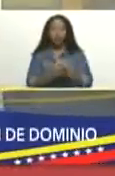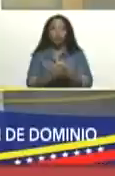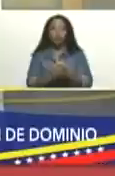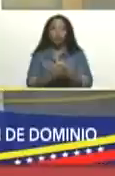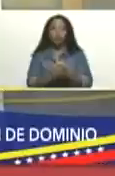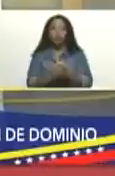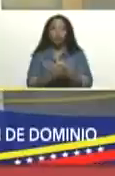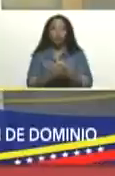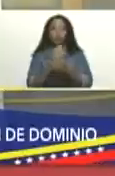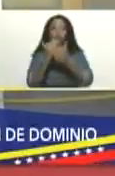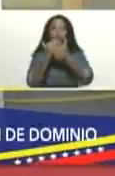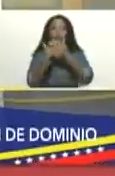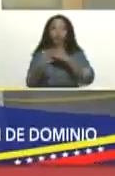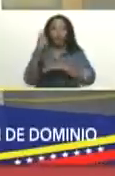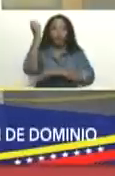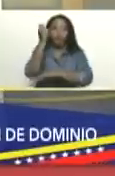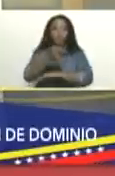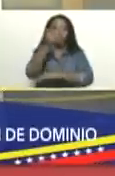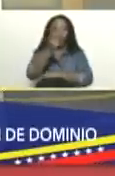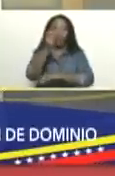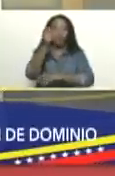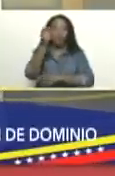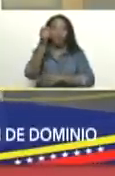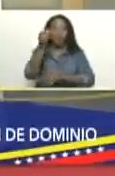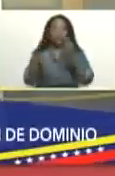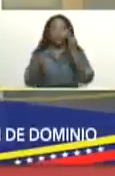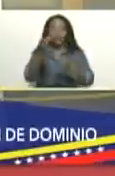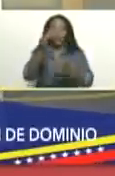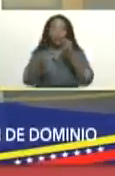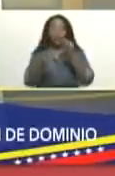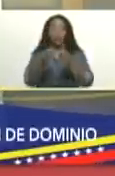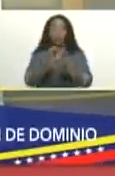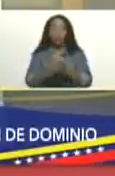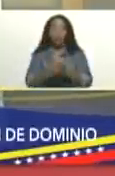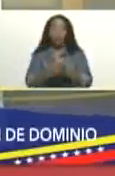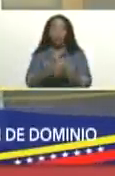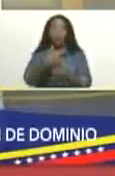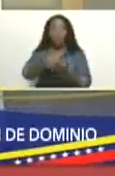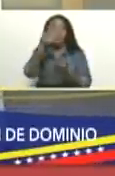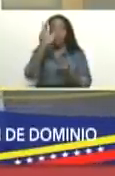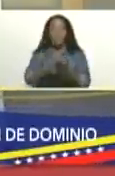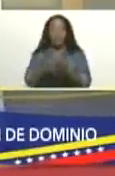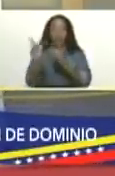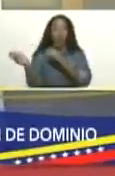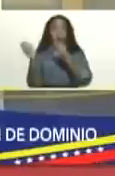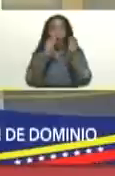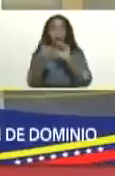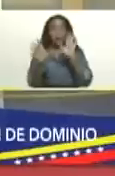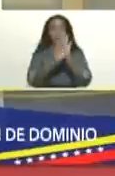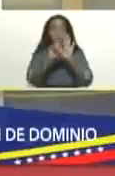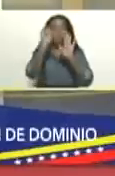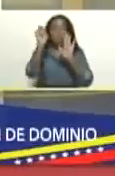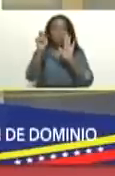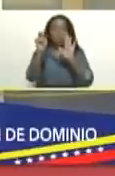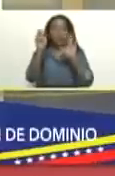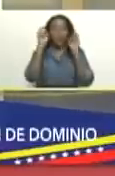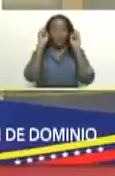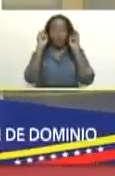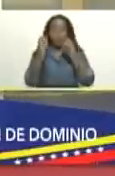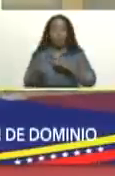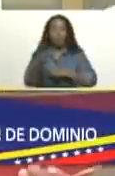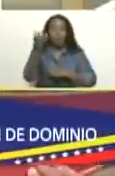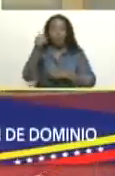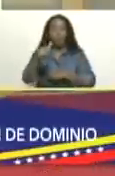una comunicación al Tribunal Supremo de Justicia para que se aprobara, se discutiera la constitucionalidad del carácter orgánico